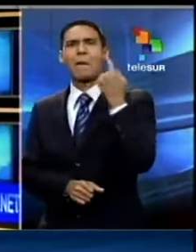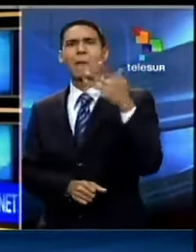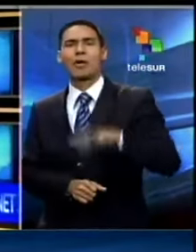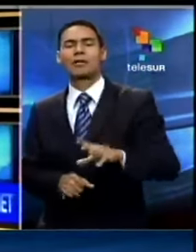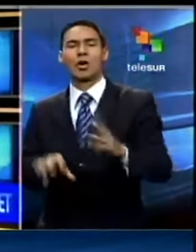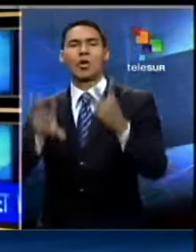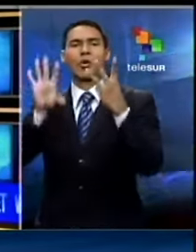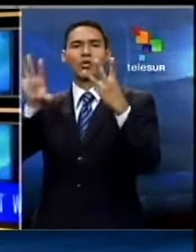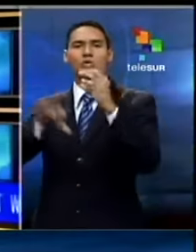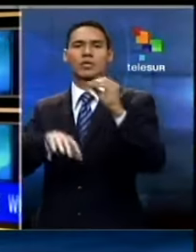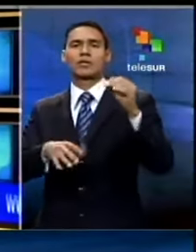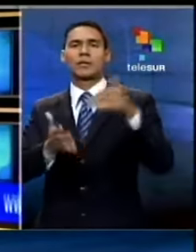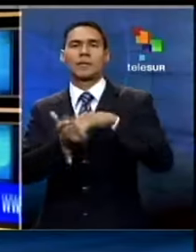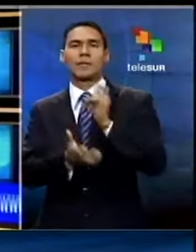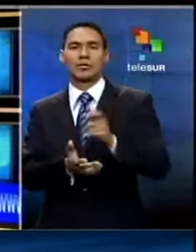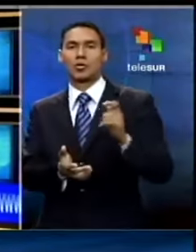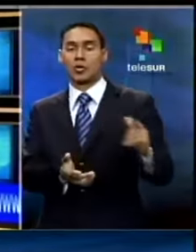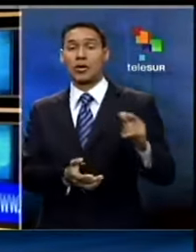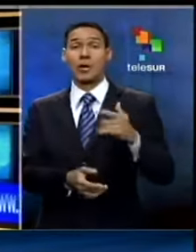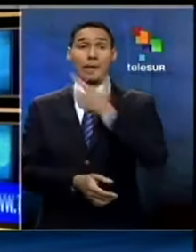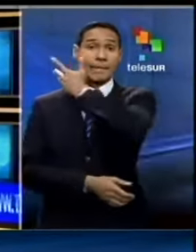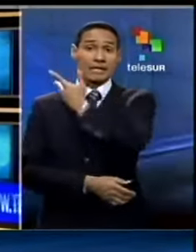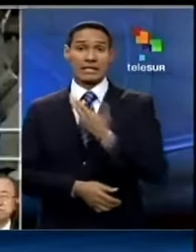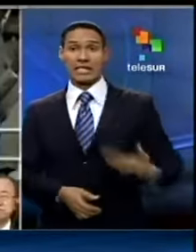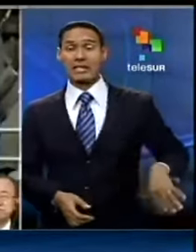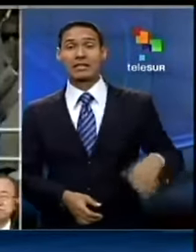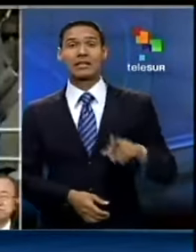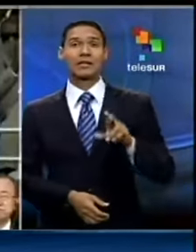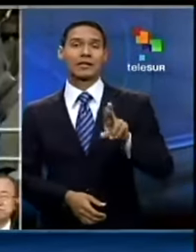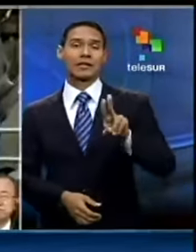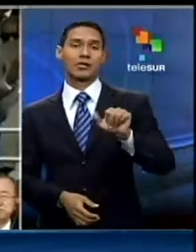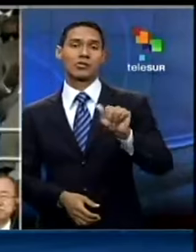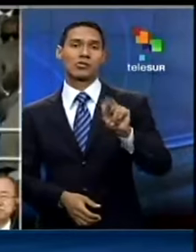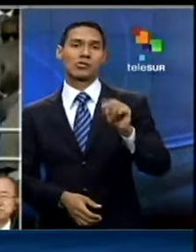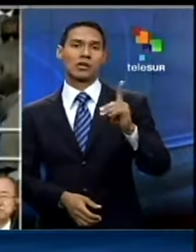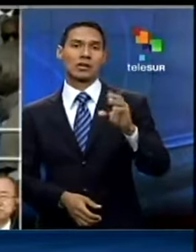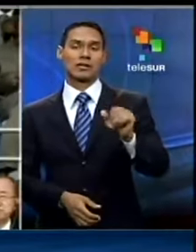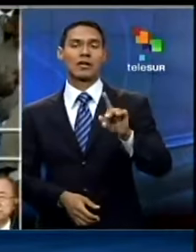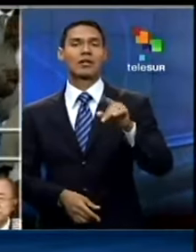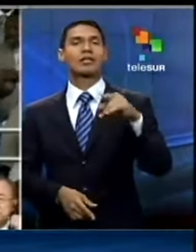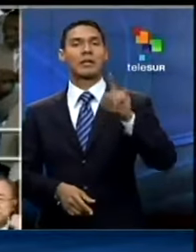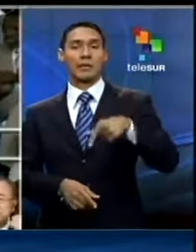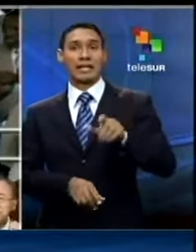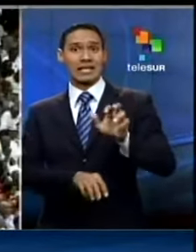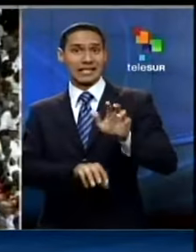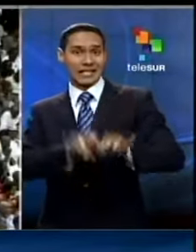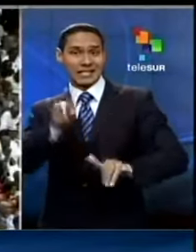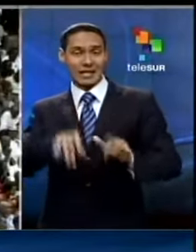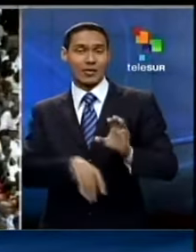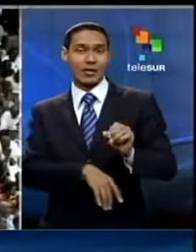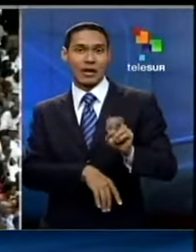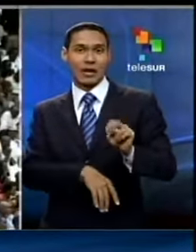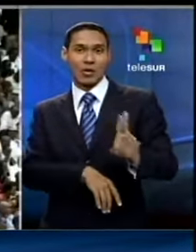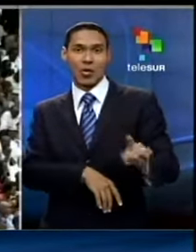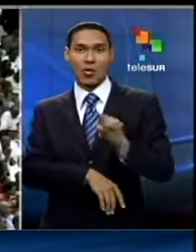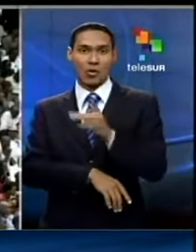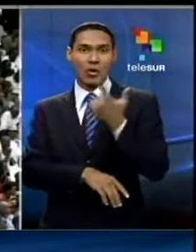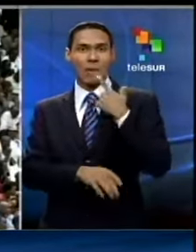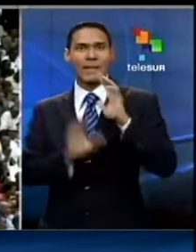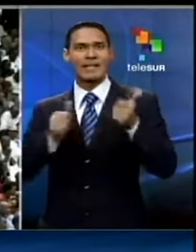muerte de más 800 mil personas El presidente de Ruanda, Apol Kagame, y el secretario general de la ONU, Ban Ki-moon